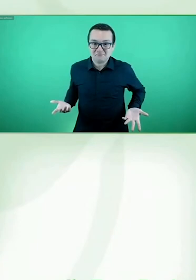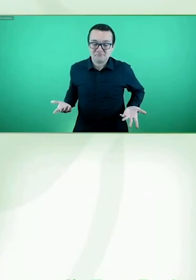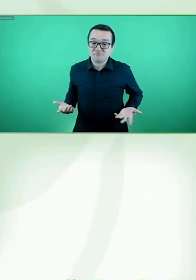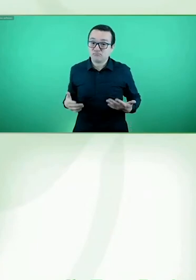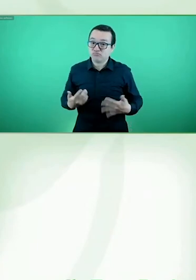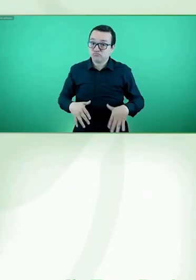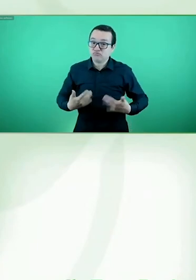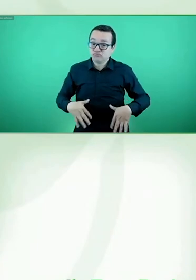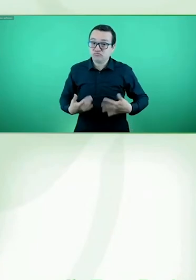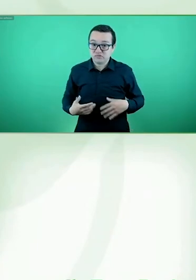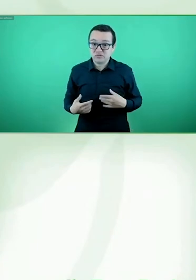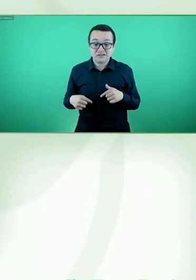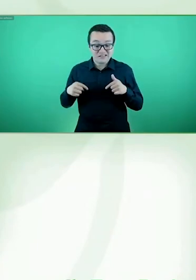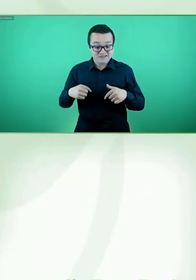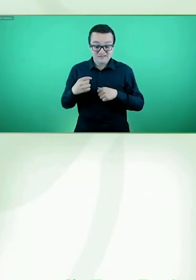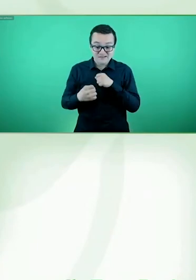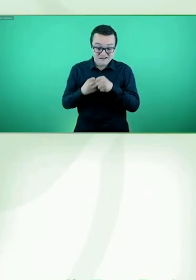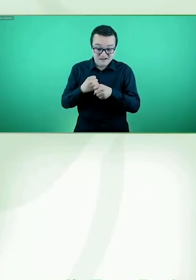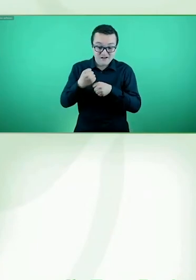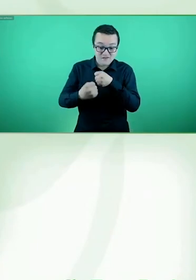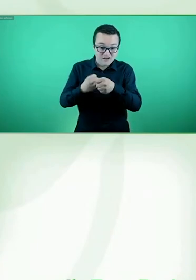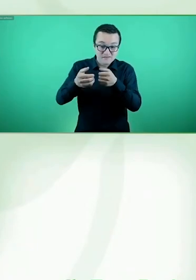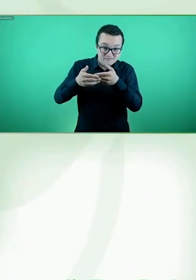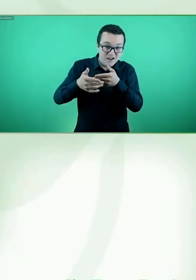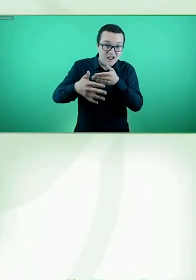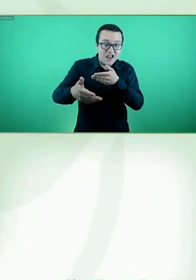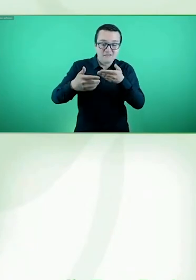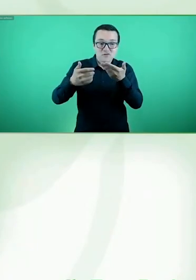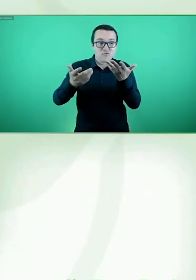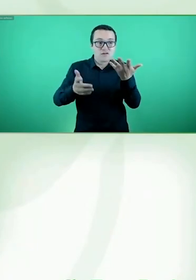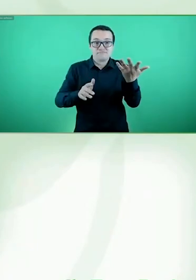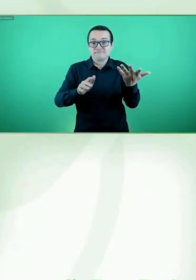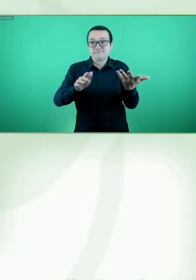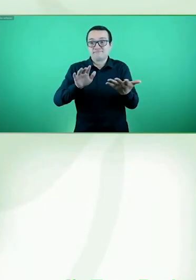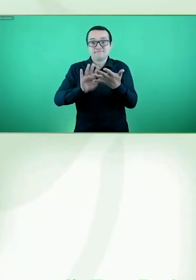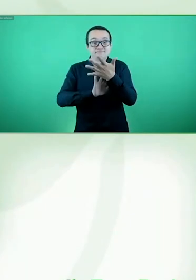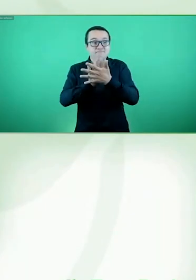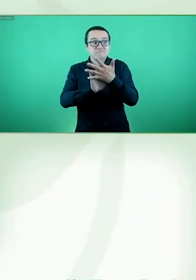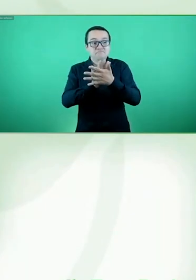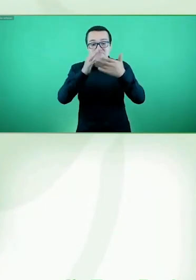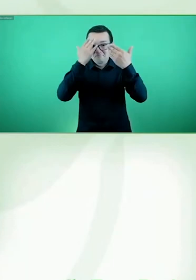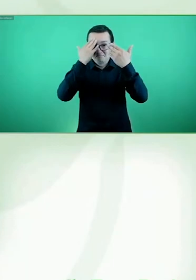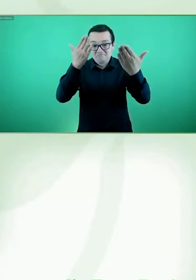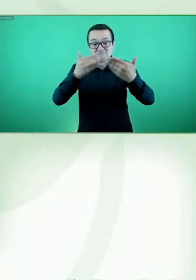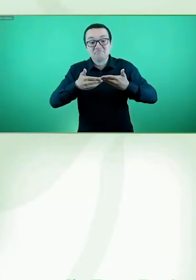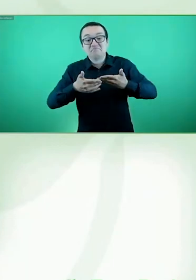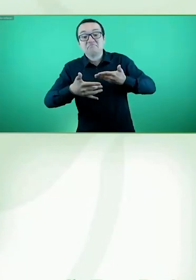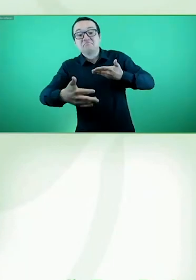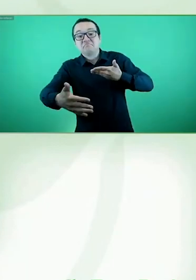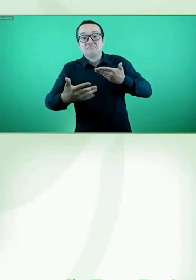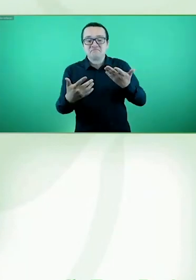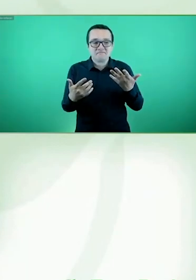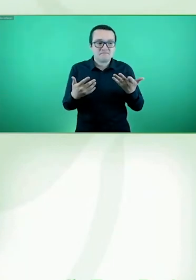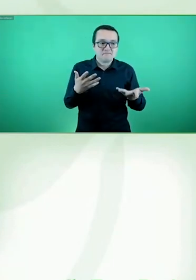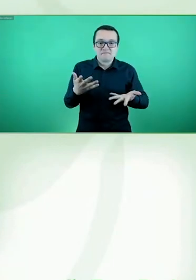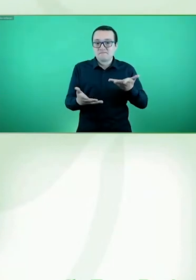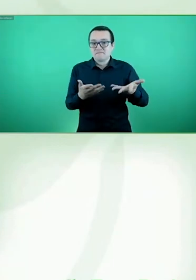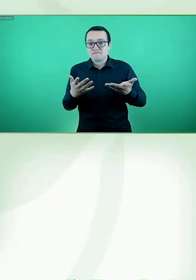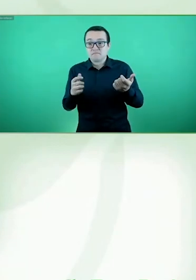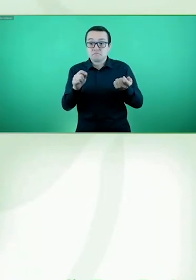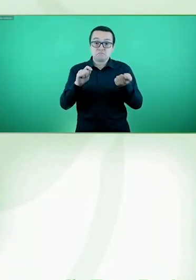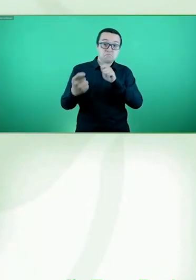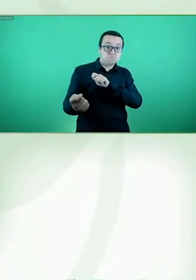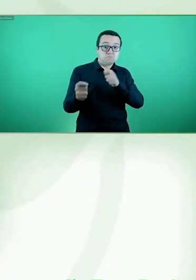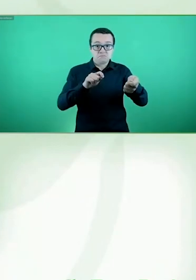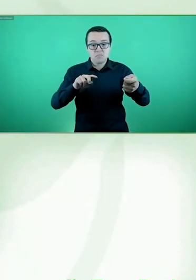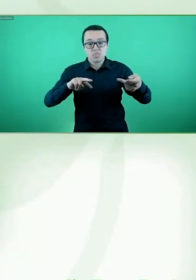volátiles, se nos vienen años cambiantes, pero yo